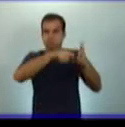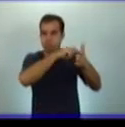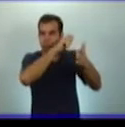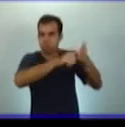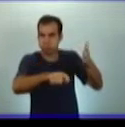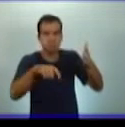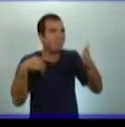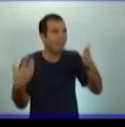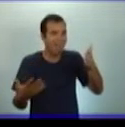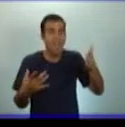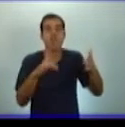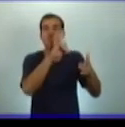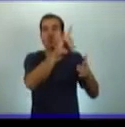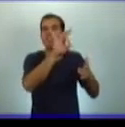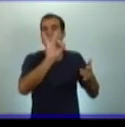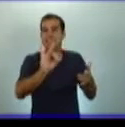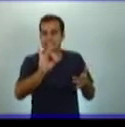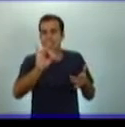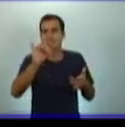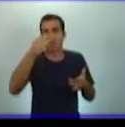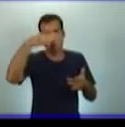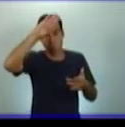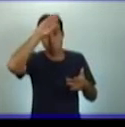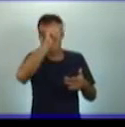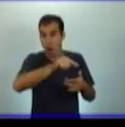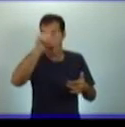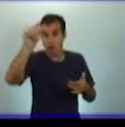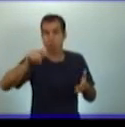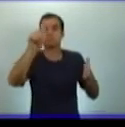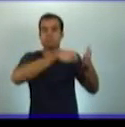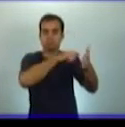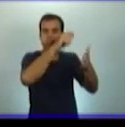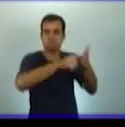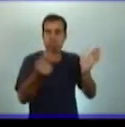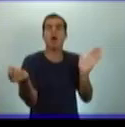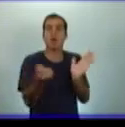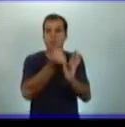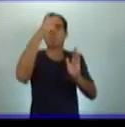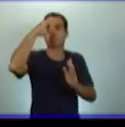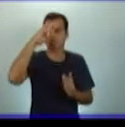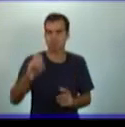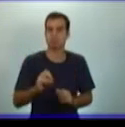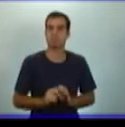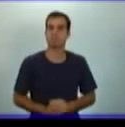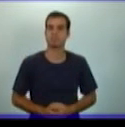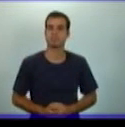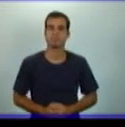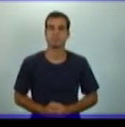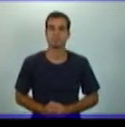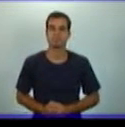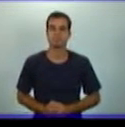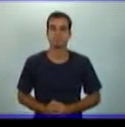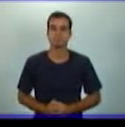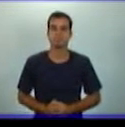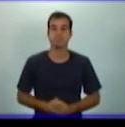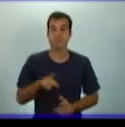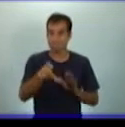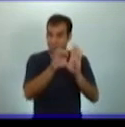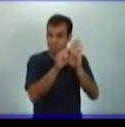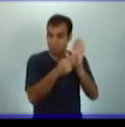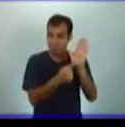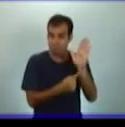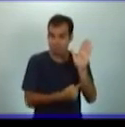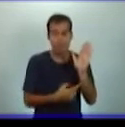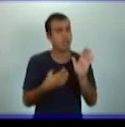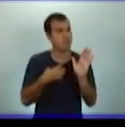% de los cubanos. Esta constitución tuvo sus modificaciones,